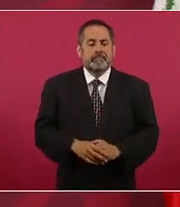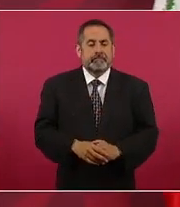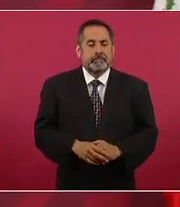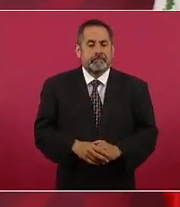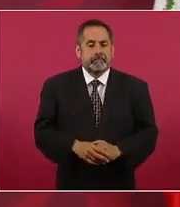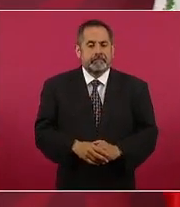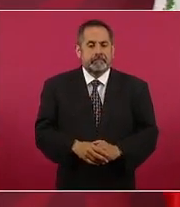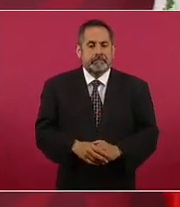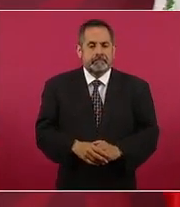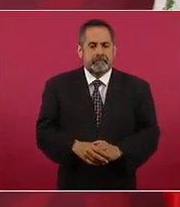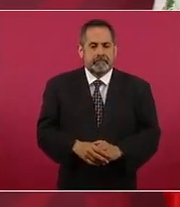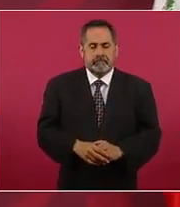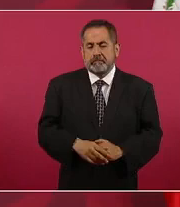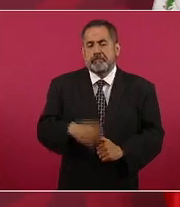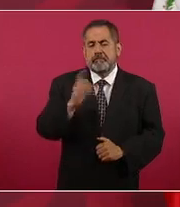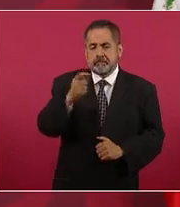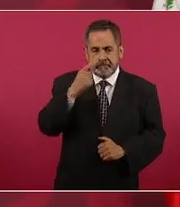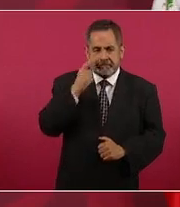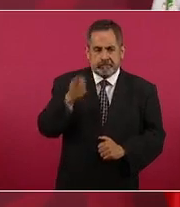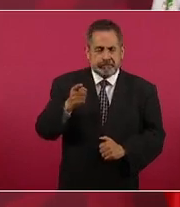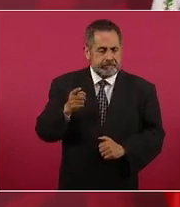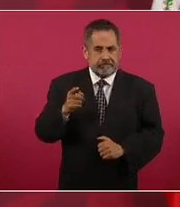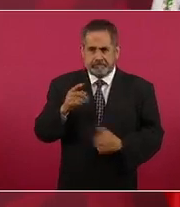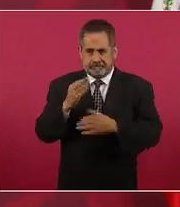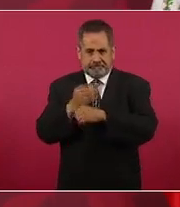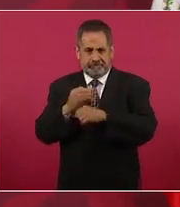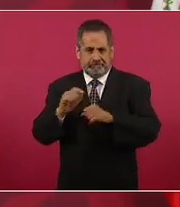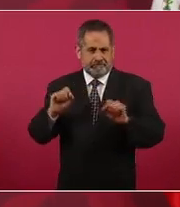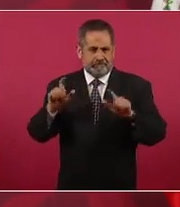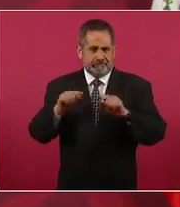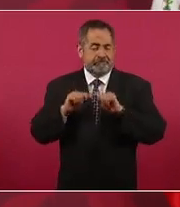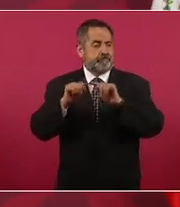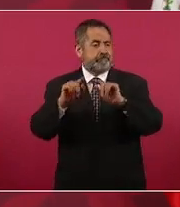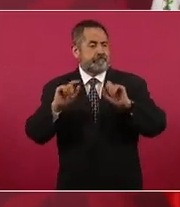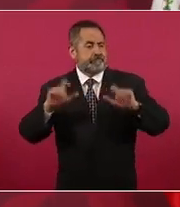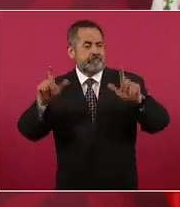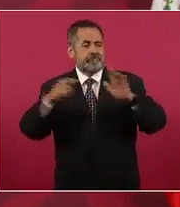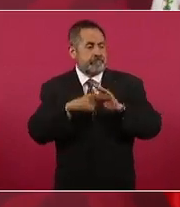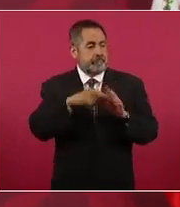pero vamos a ver lo que acordaron